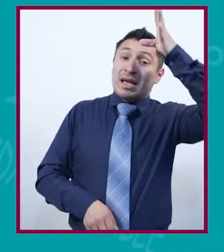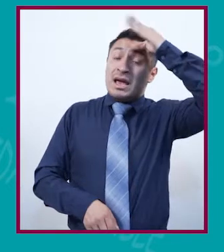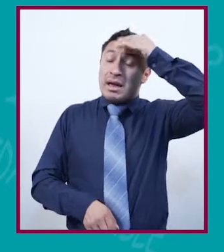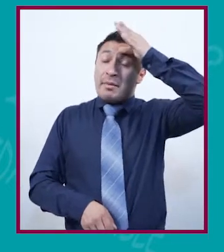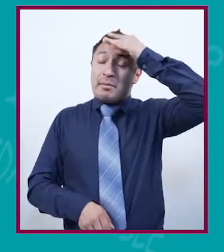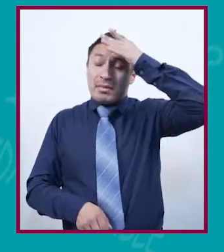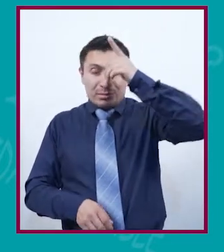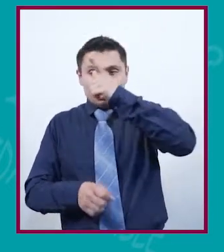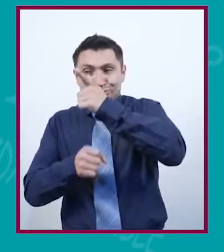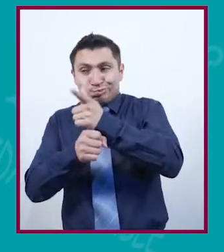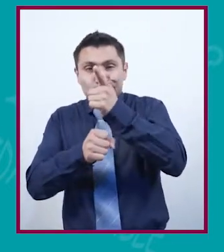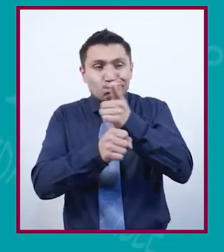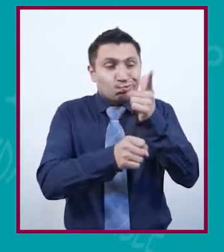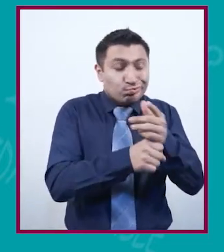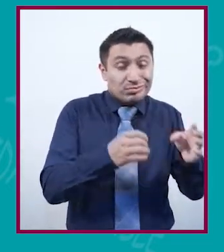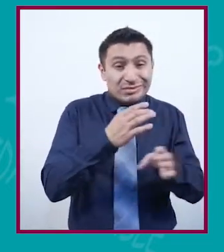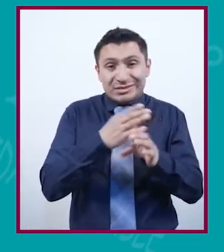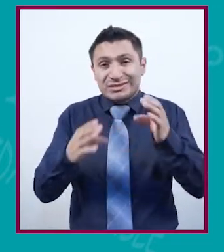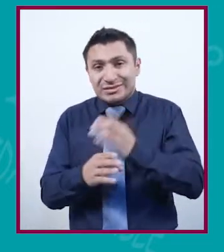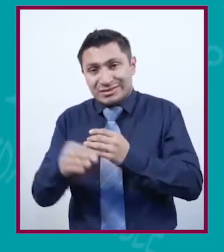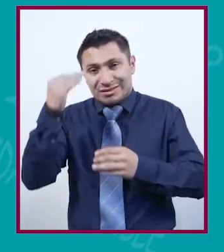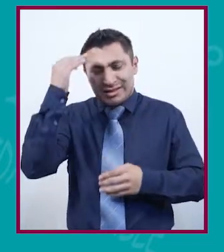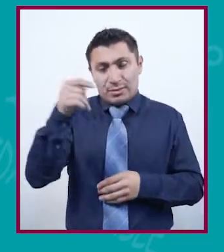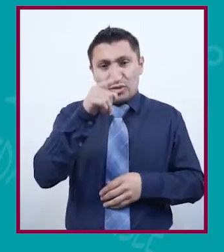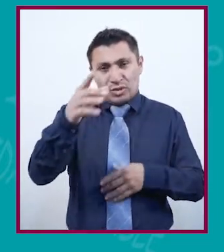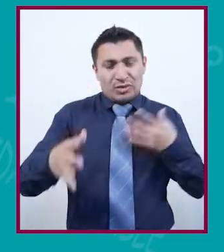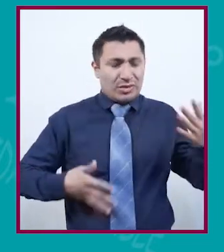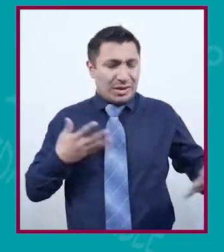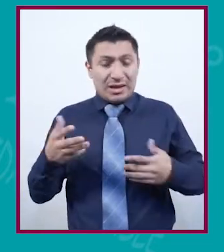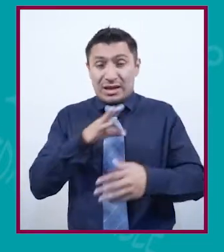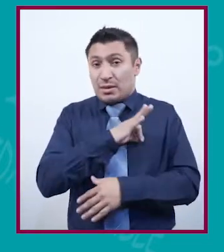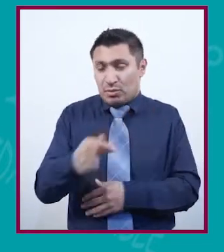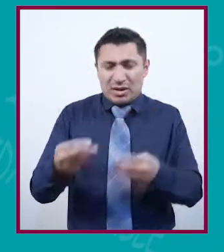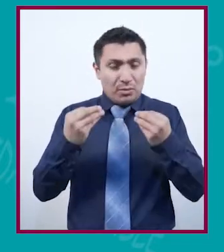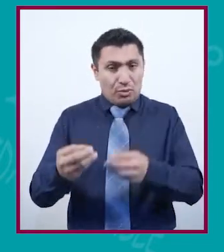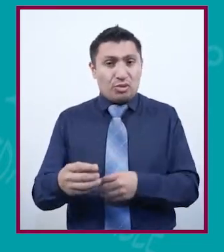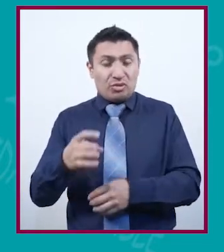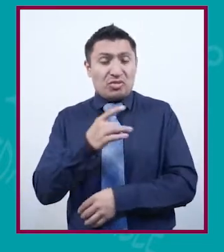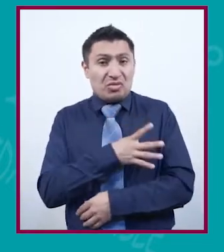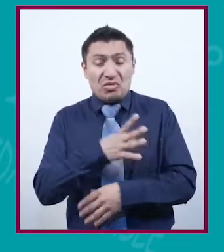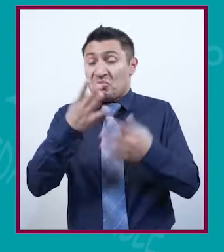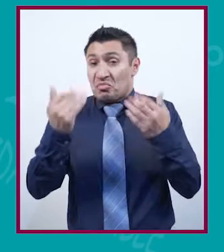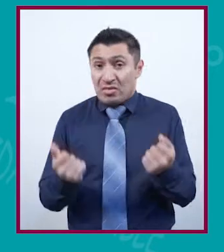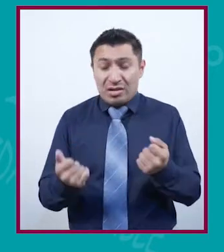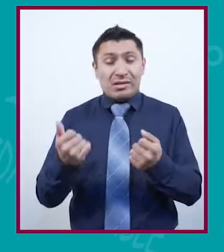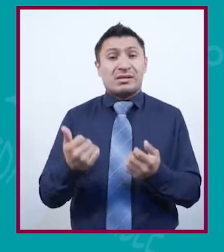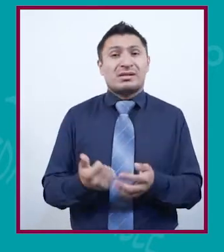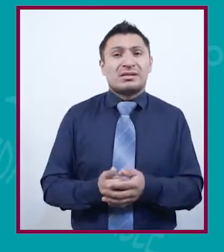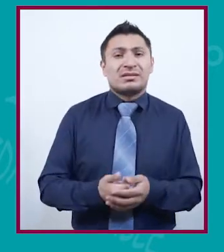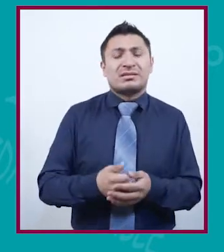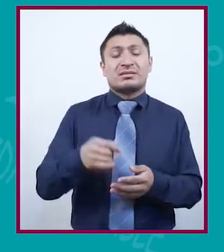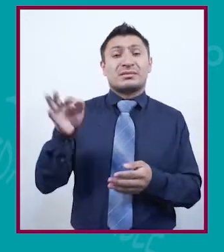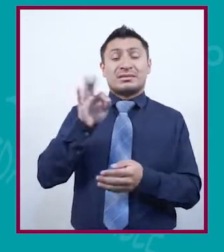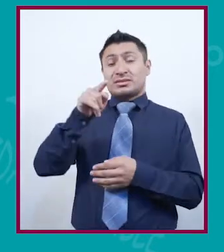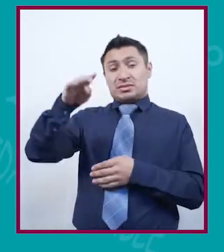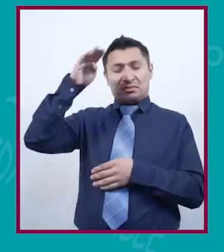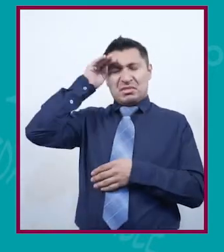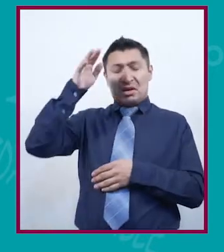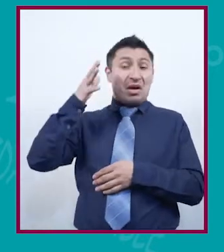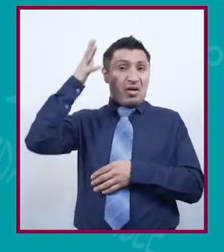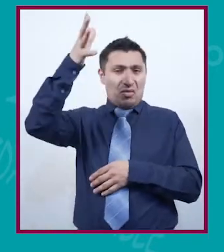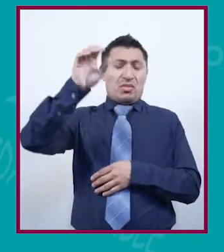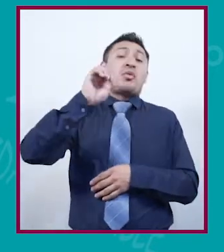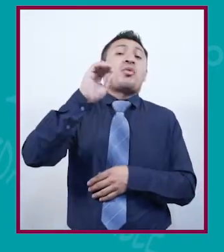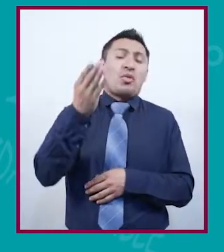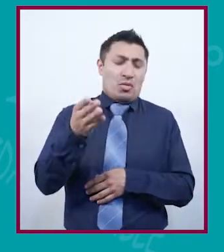conocimiento. Es una etapa en la cual puedes divertirte mucho, sin miedo, a pensar